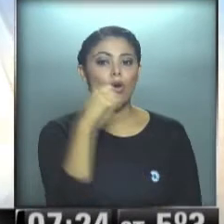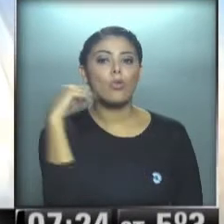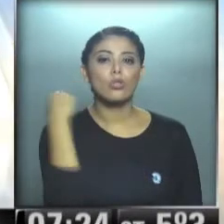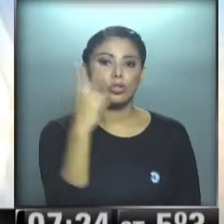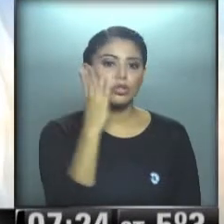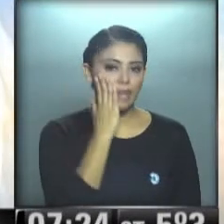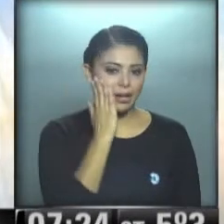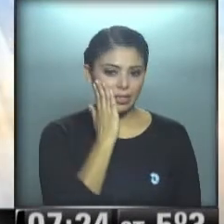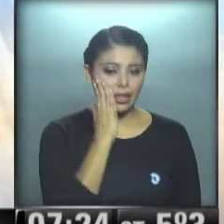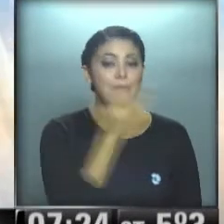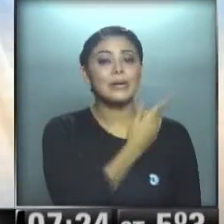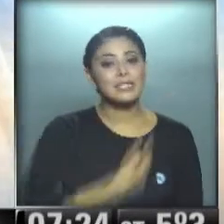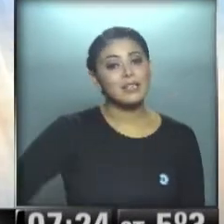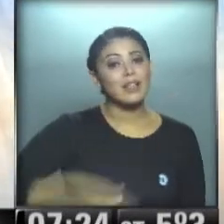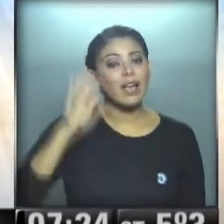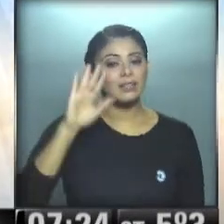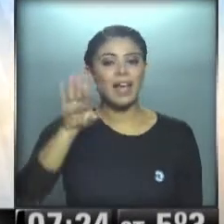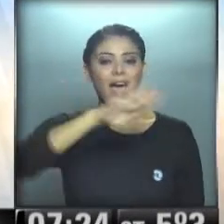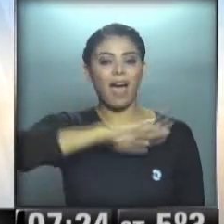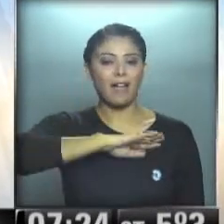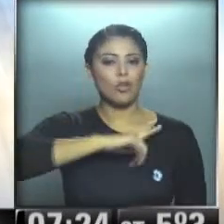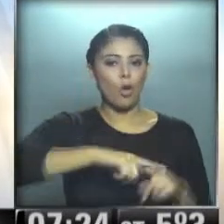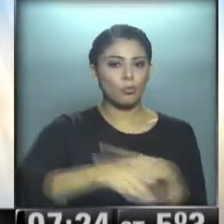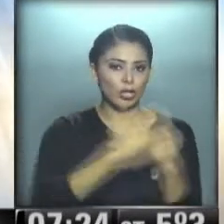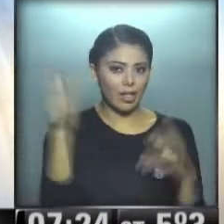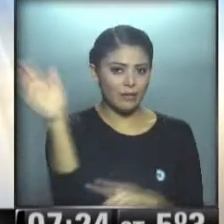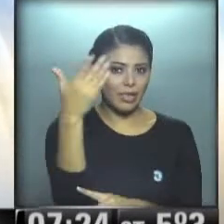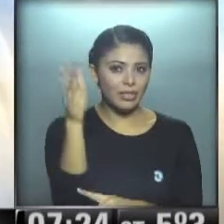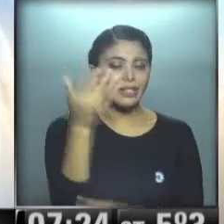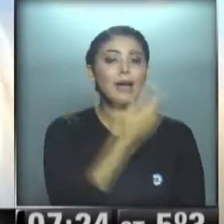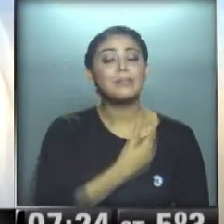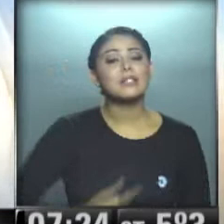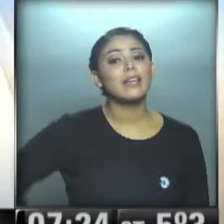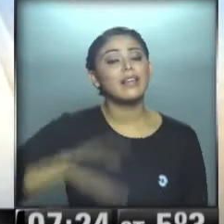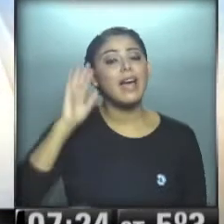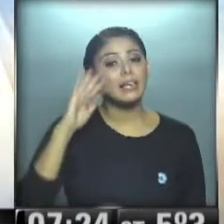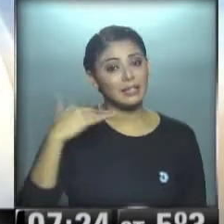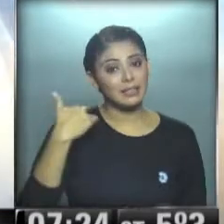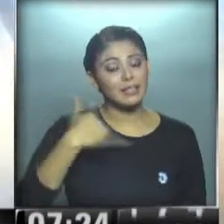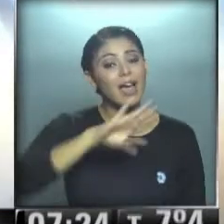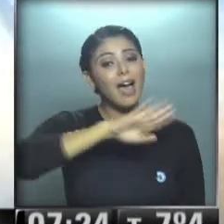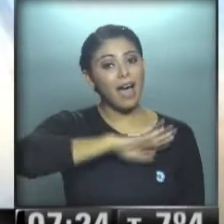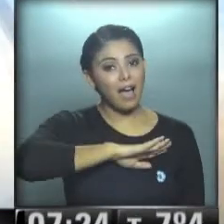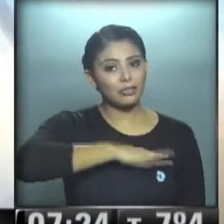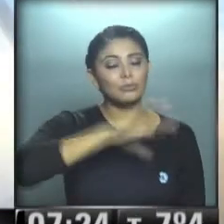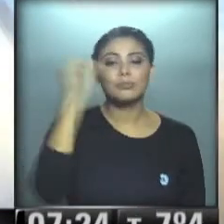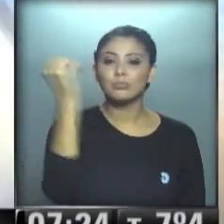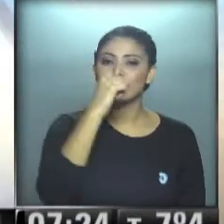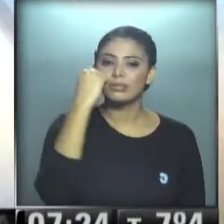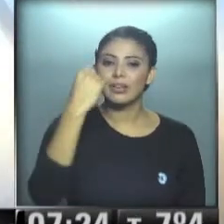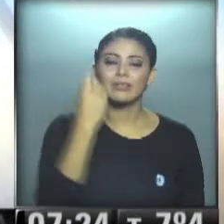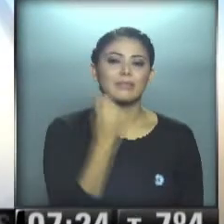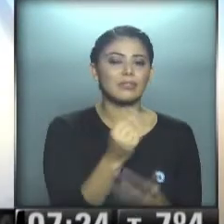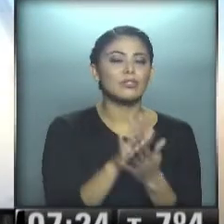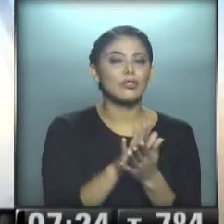horas, porque la presidenta va a encabezar el acto por el día de la bandera. La presidenta Cristina Fernández de Kirchner va a encabezar el acto central en conmemoración